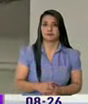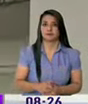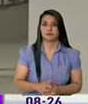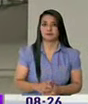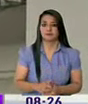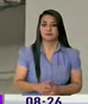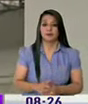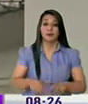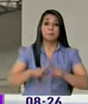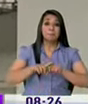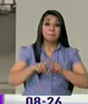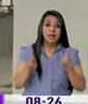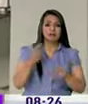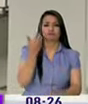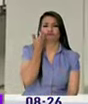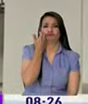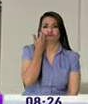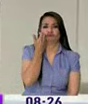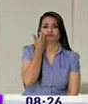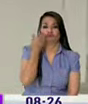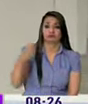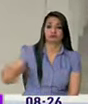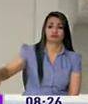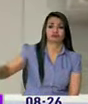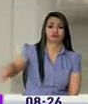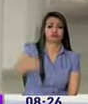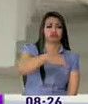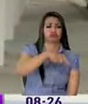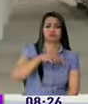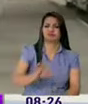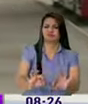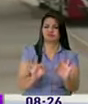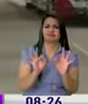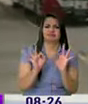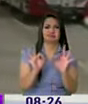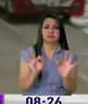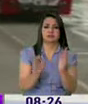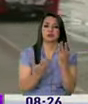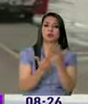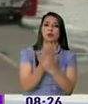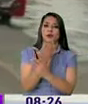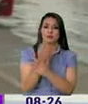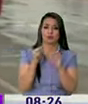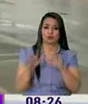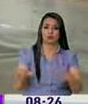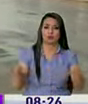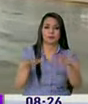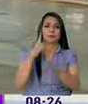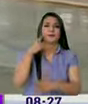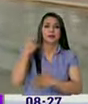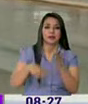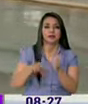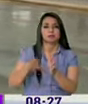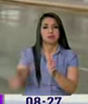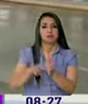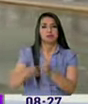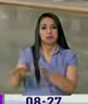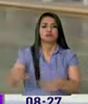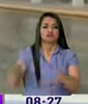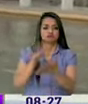las comodidades y la infraestructura son las adecuadas en este terminal para la adecuada